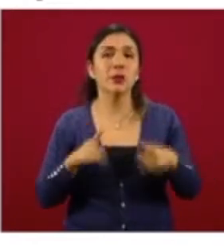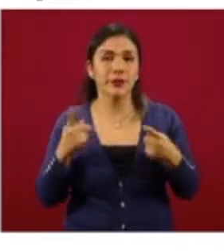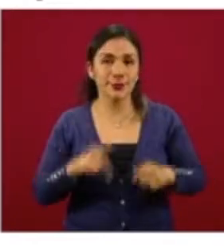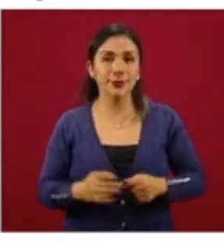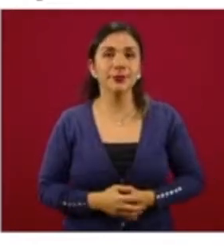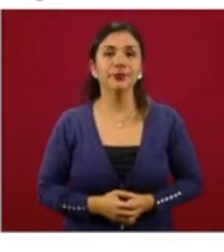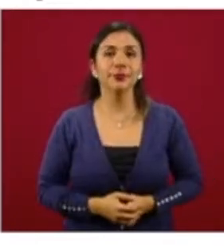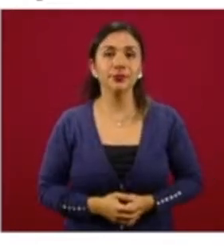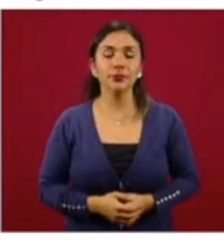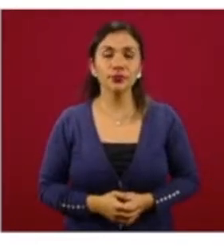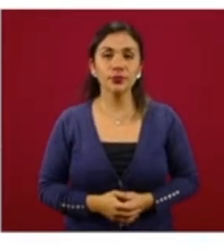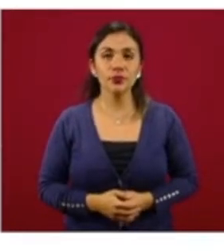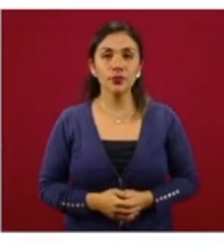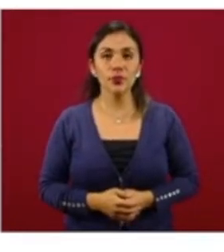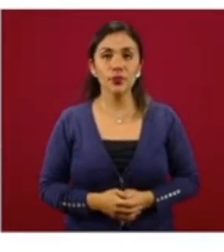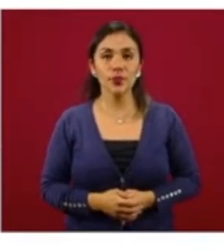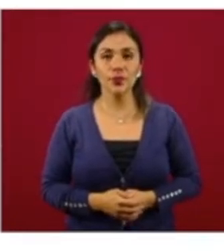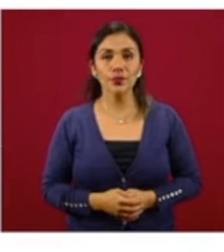Siguiente lámina.